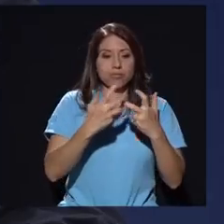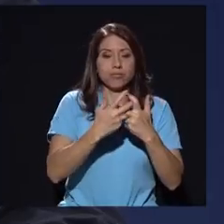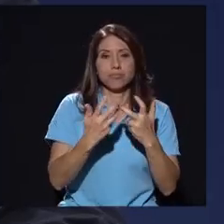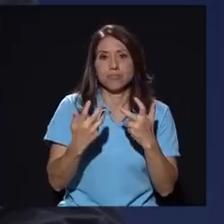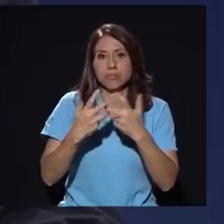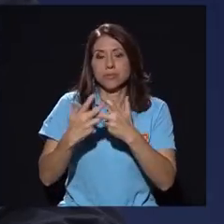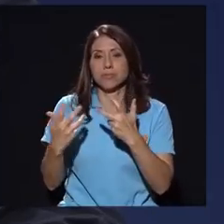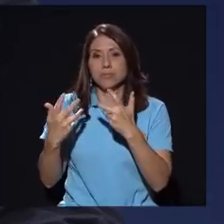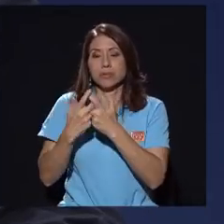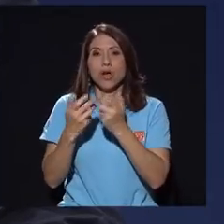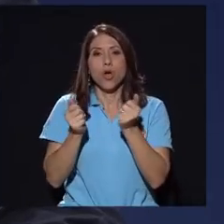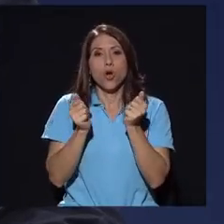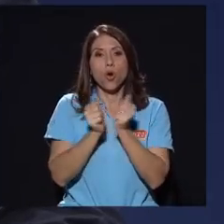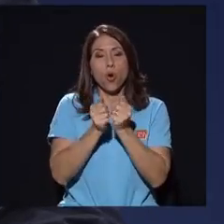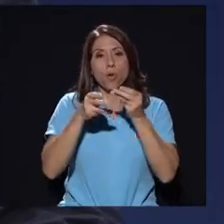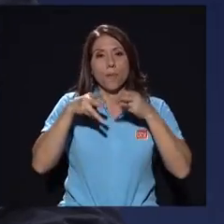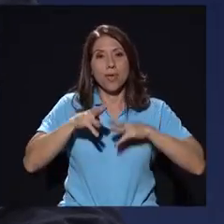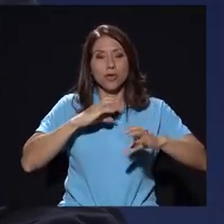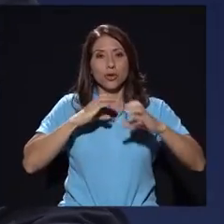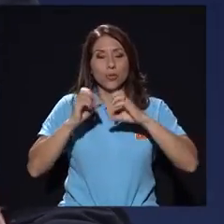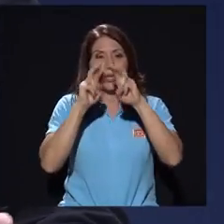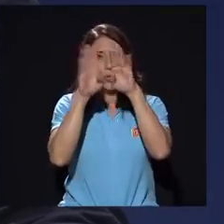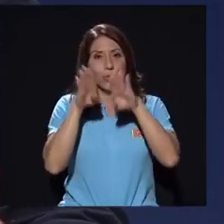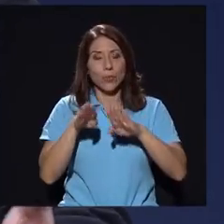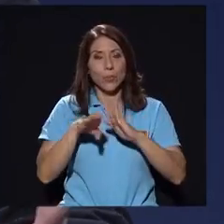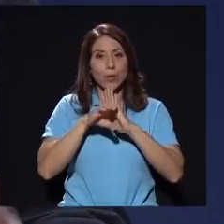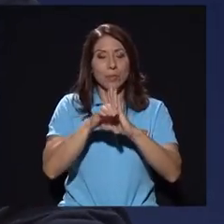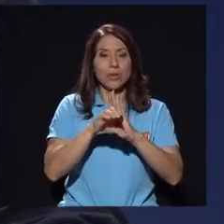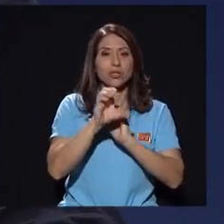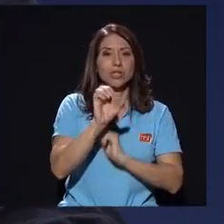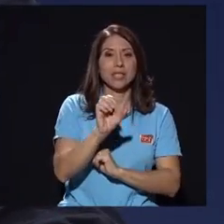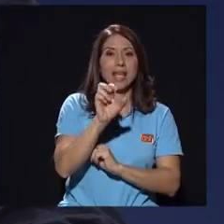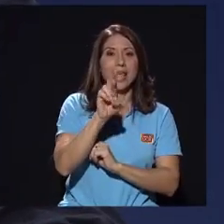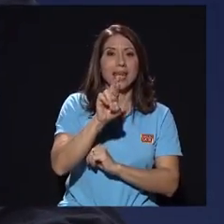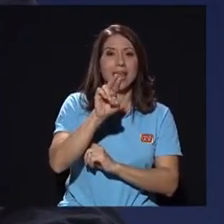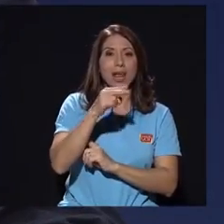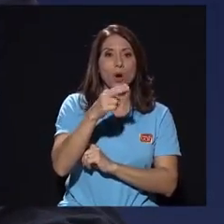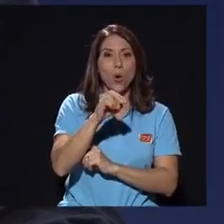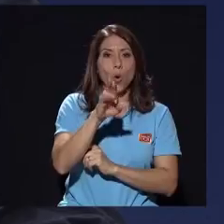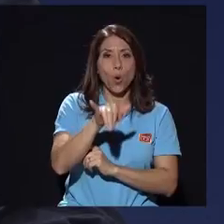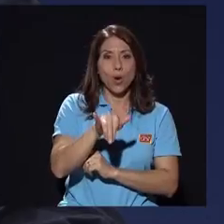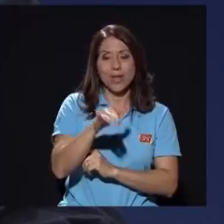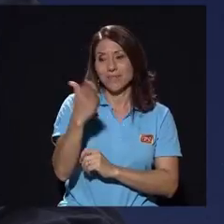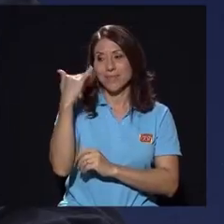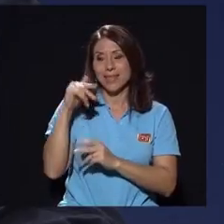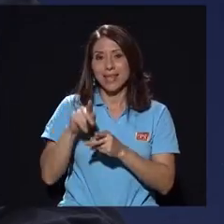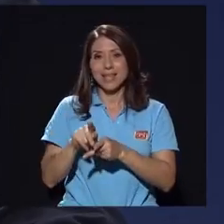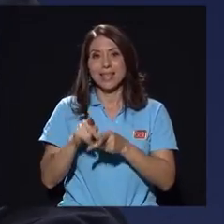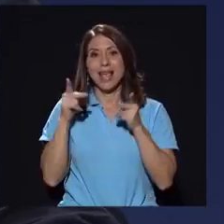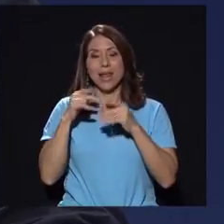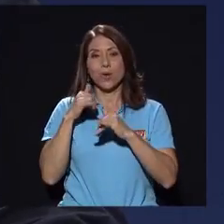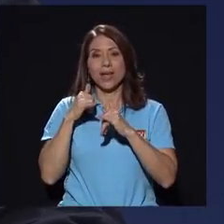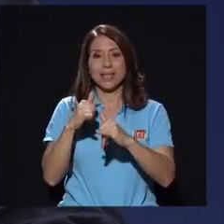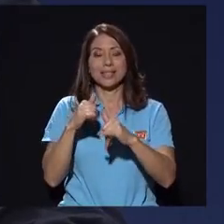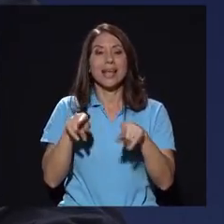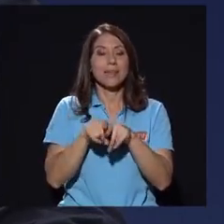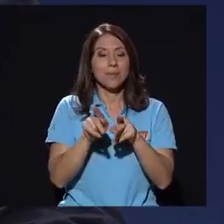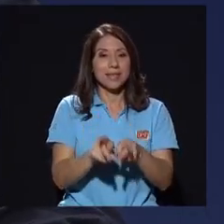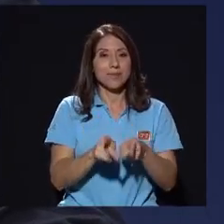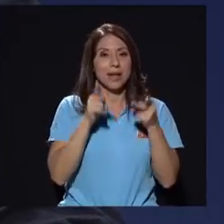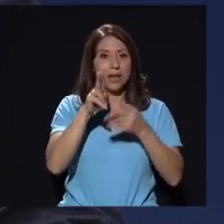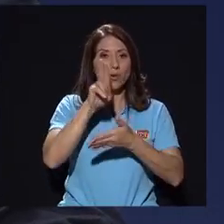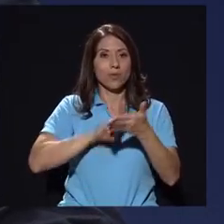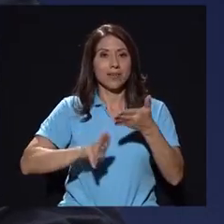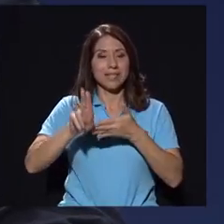con medios digitales, en este caso como seré hoy el diario extra en un inicio también y Semanario Universidad y en este papel